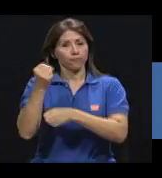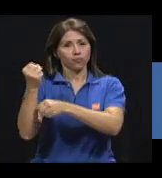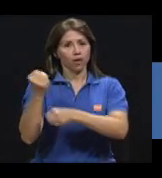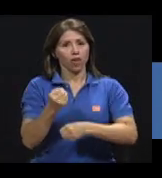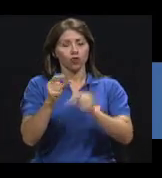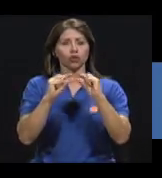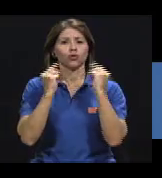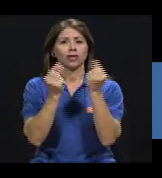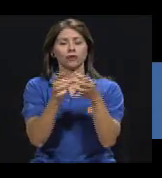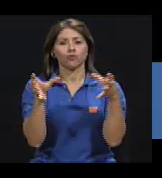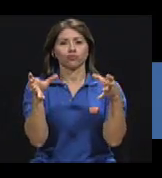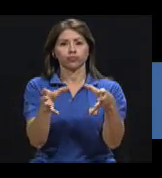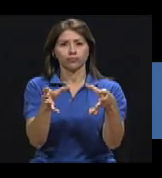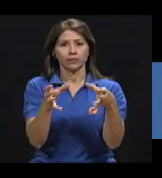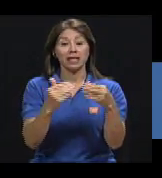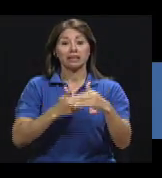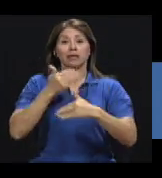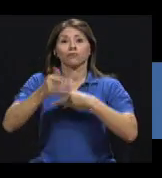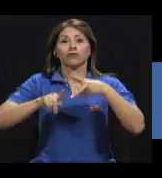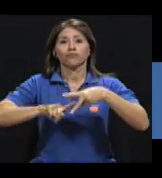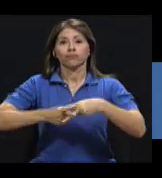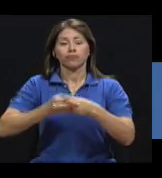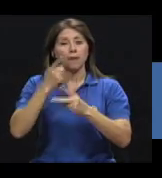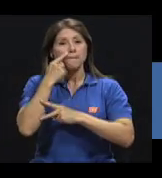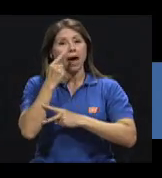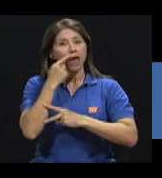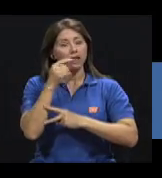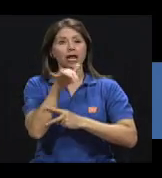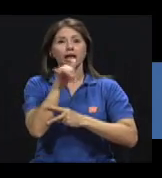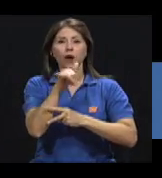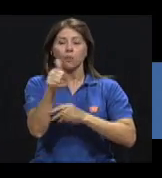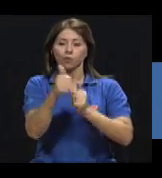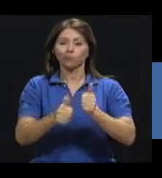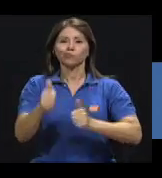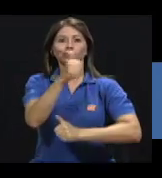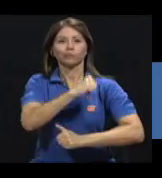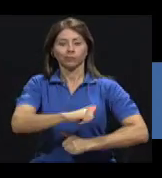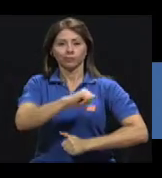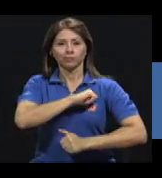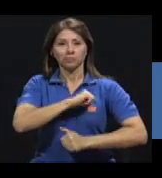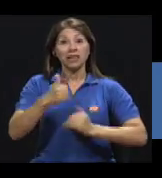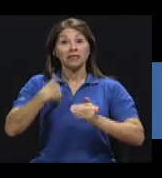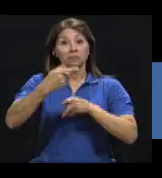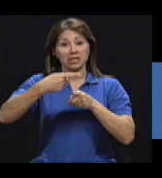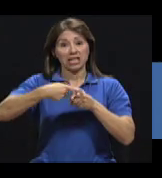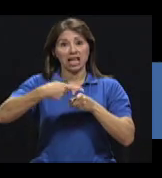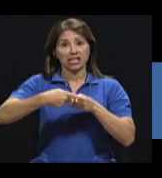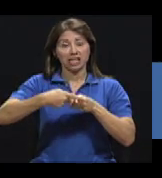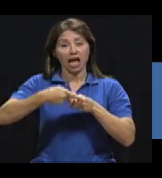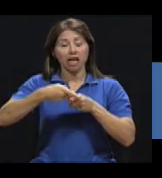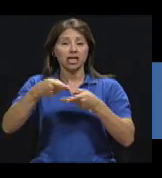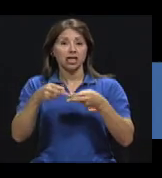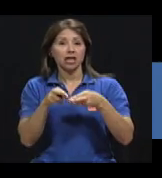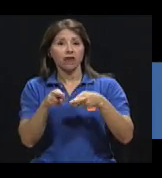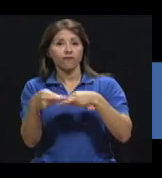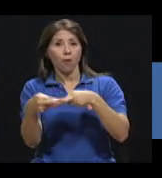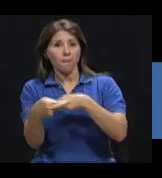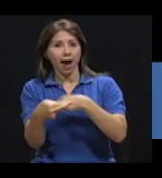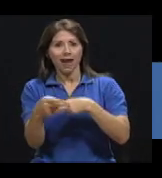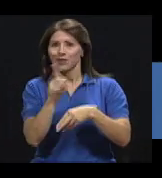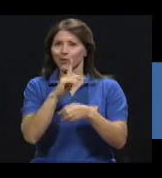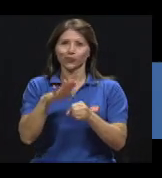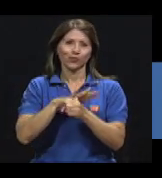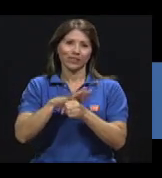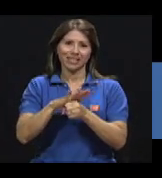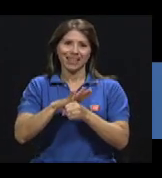esto, se consideró al padre como progenitor. Más adelante, en Grecia y en Roma, no era suficiente la paternidad biológica.